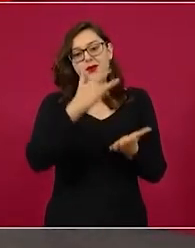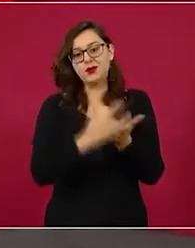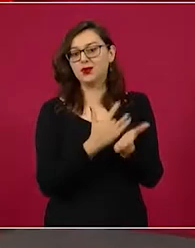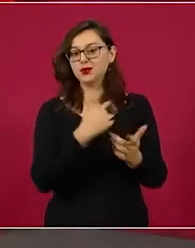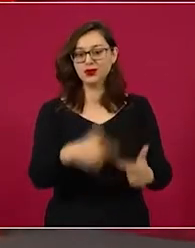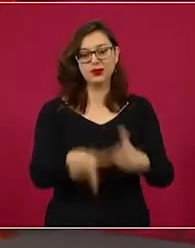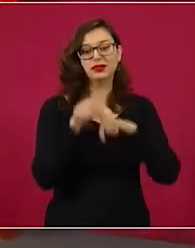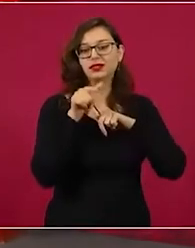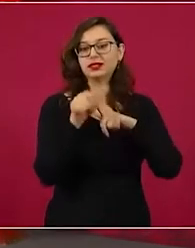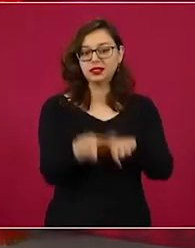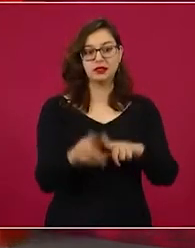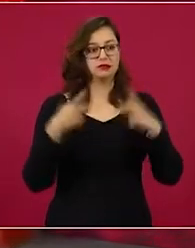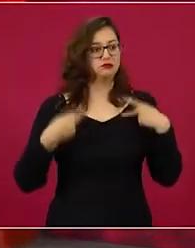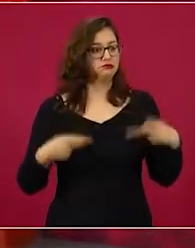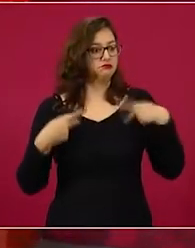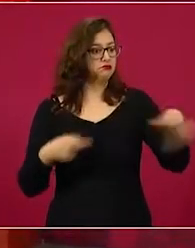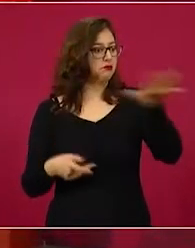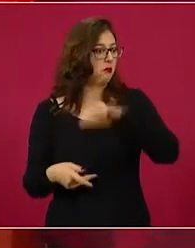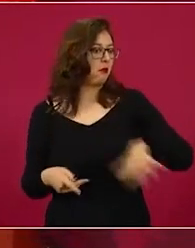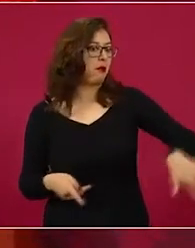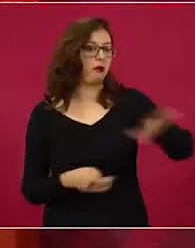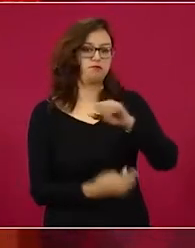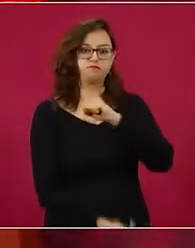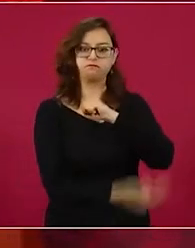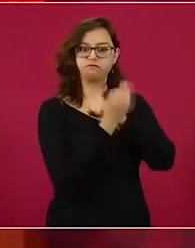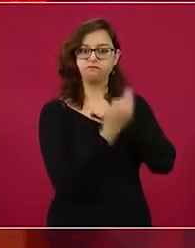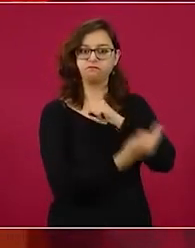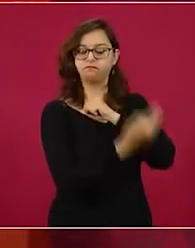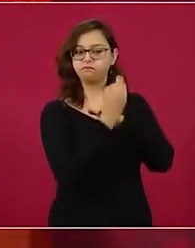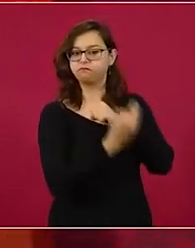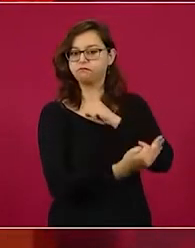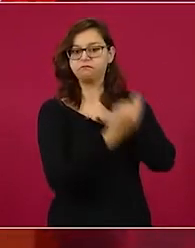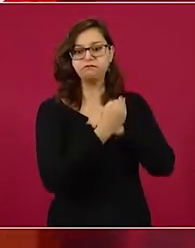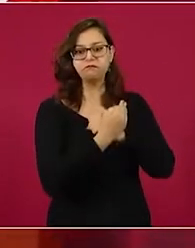no van a poder